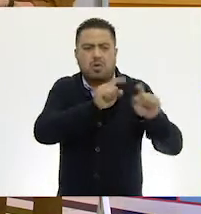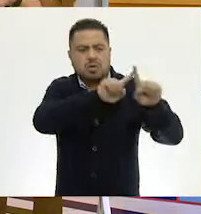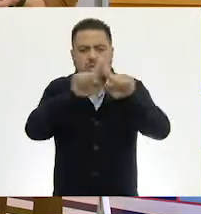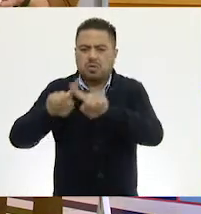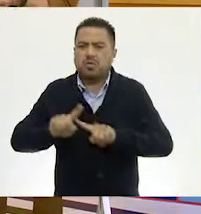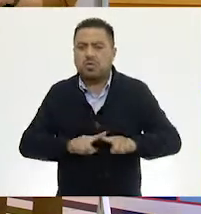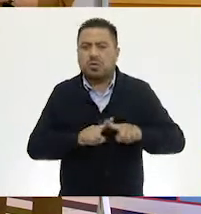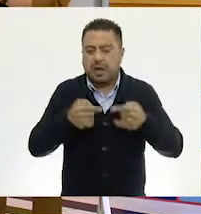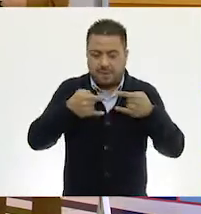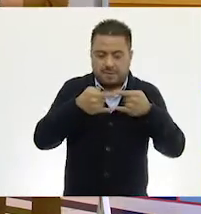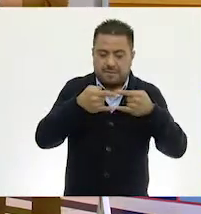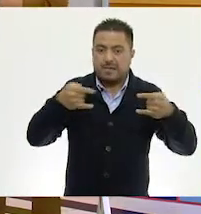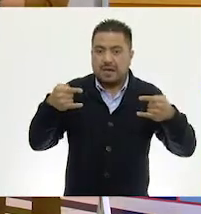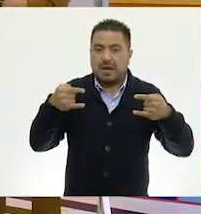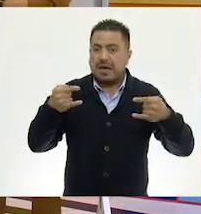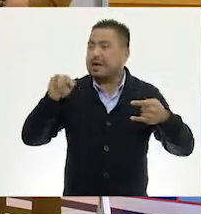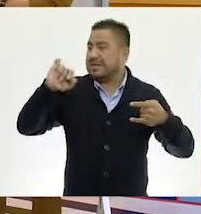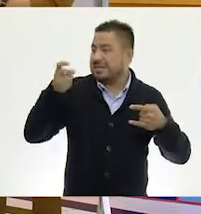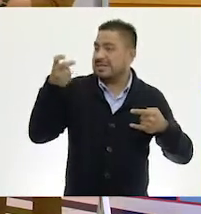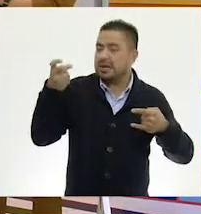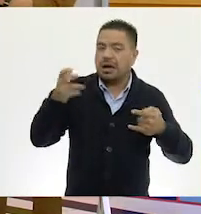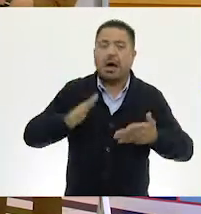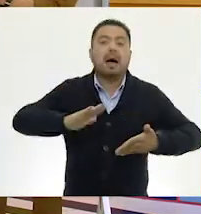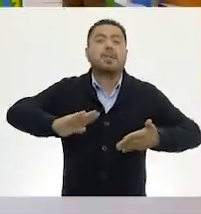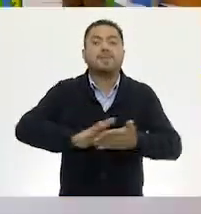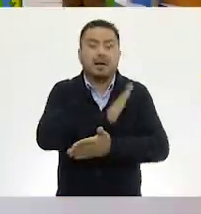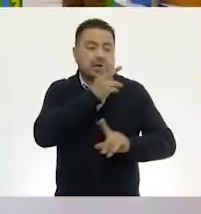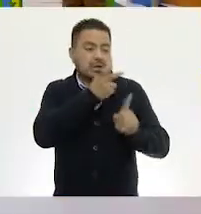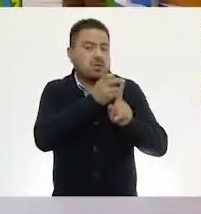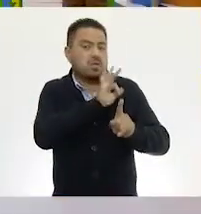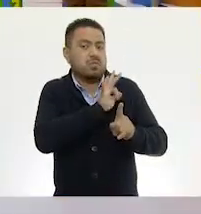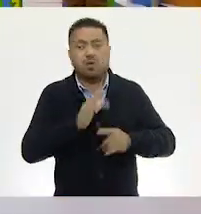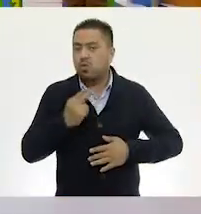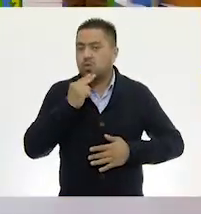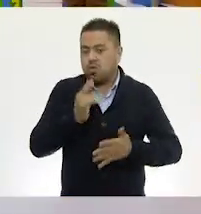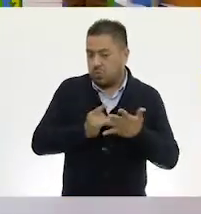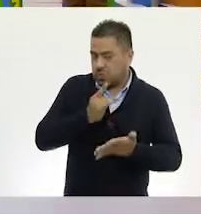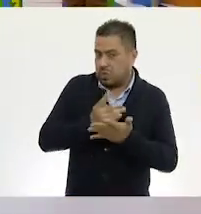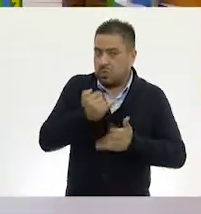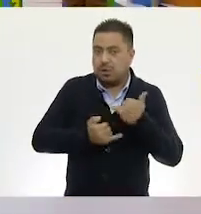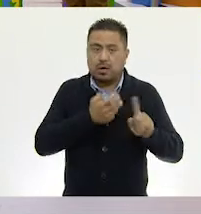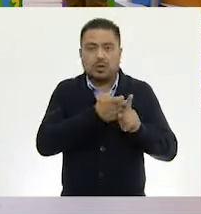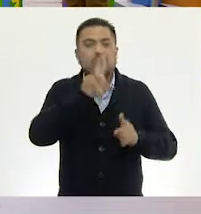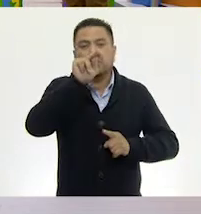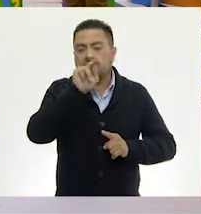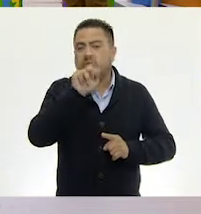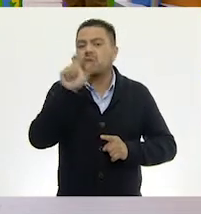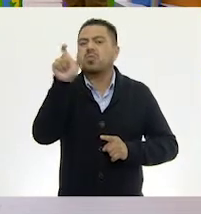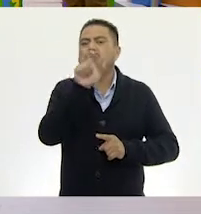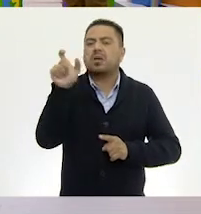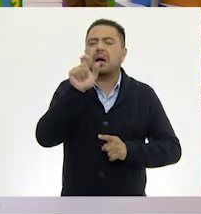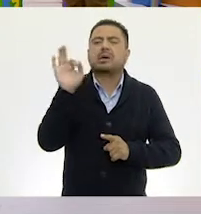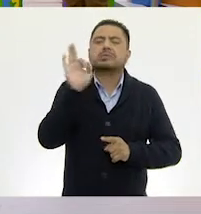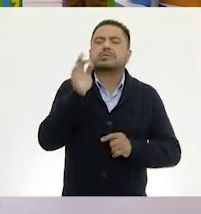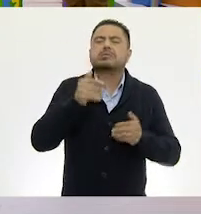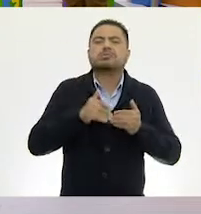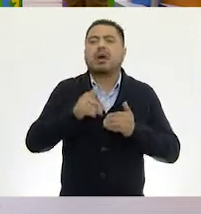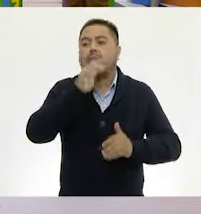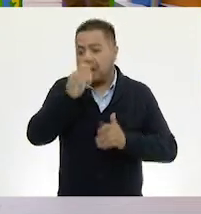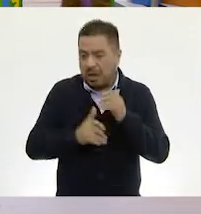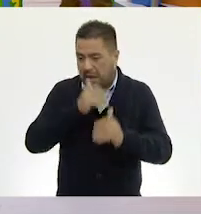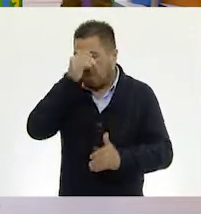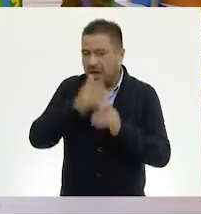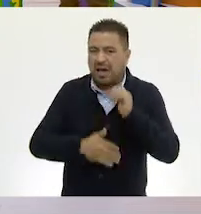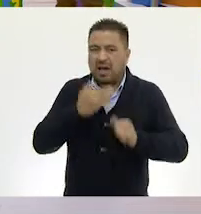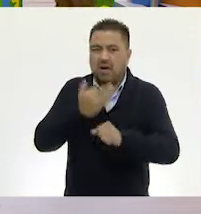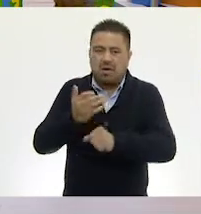denominaciones de billetes. Exacto. Y esto lo podemos utilizar no solamente en este juego. Cuando en algún momento, ya terminando toda esta